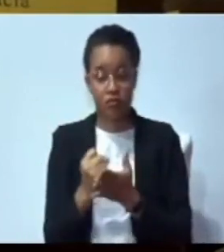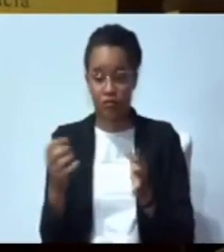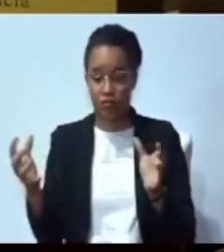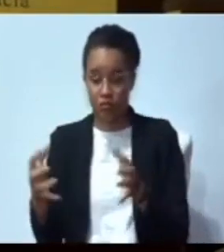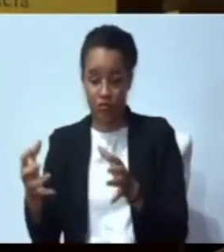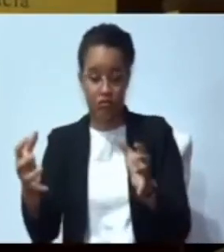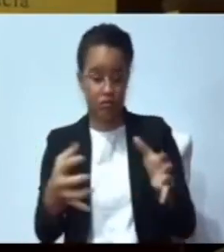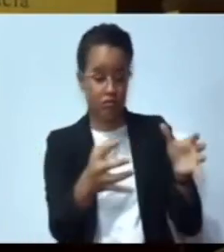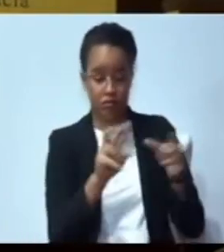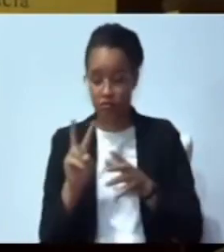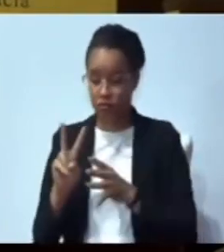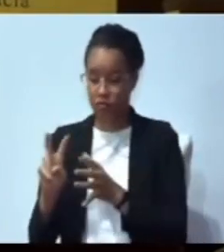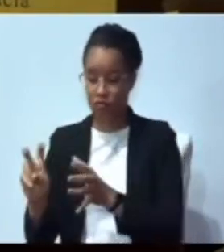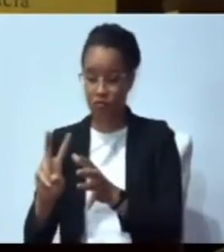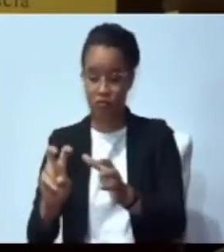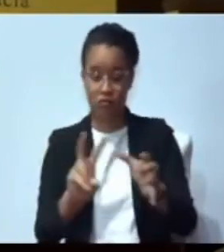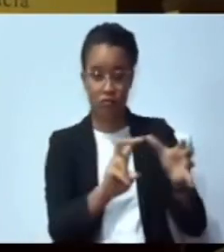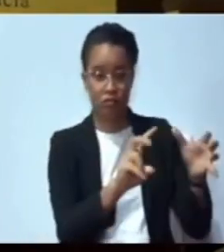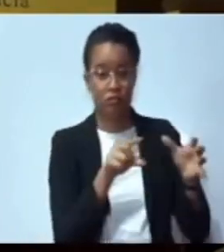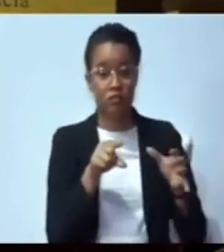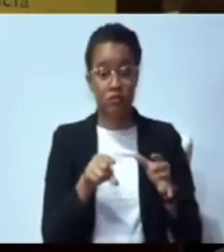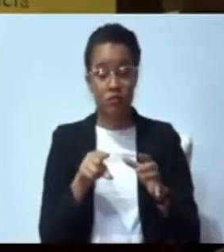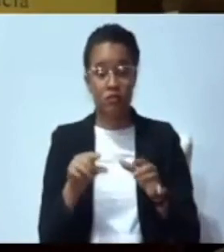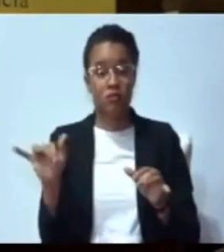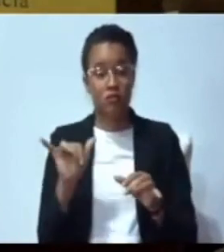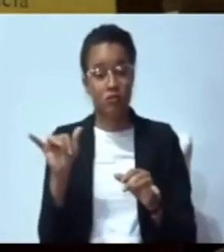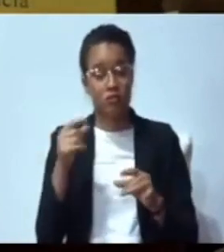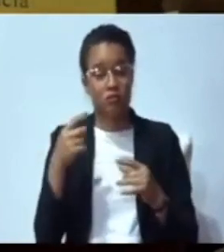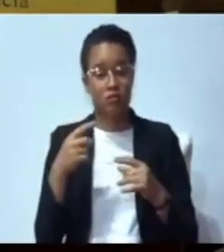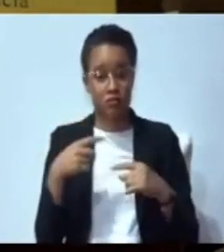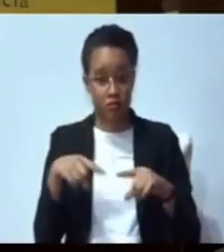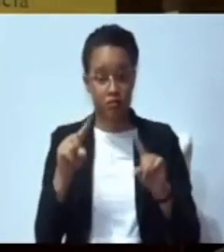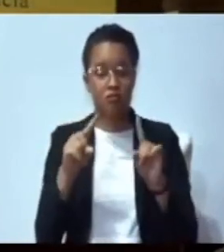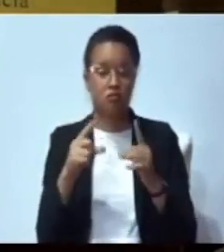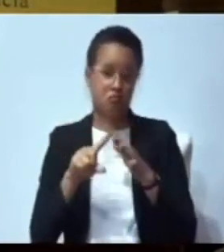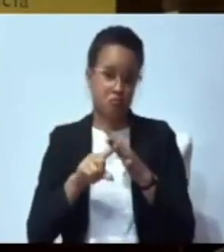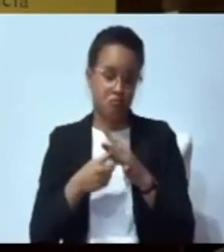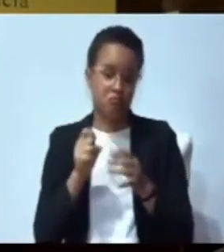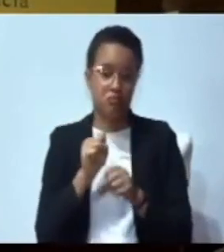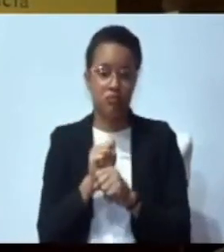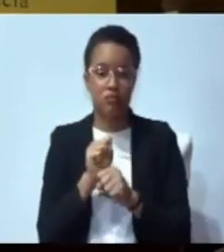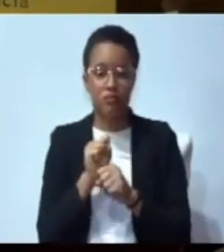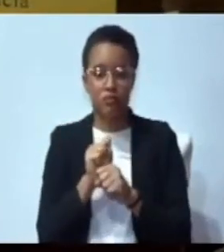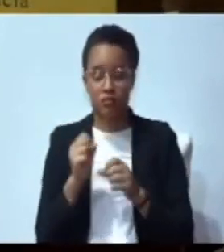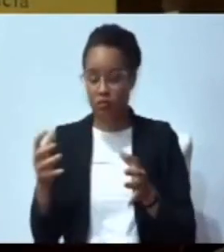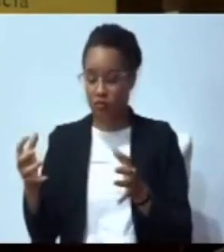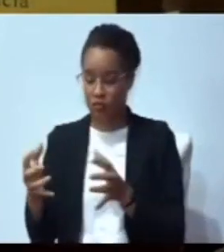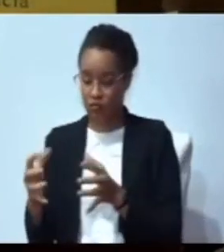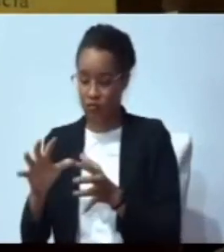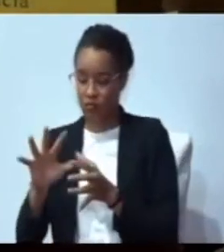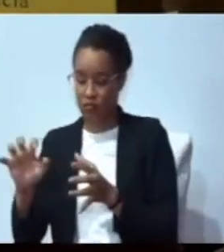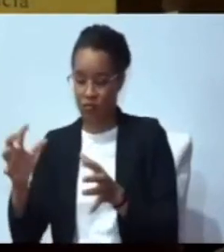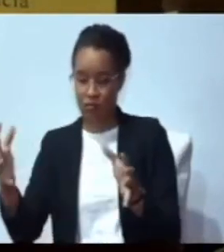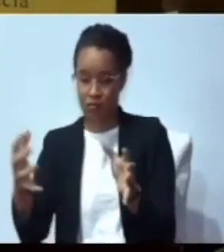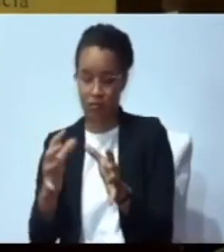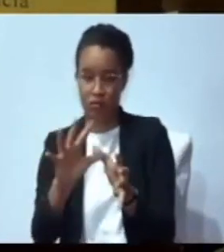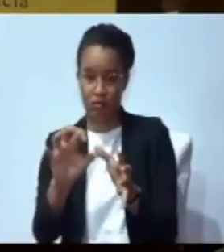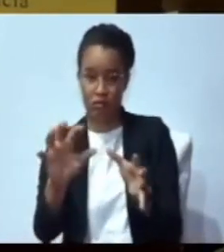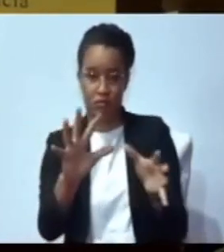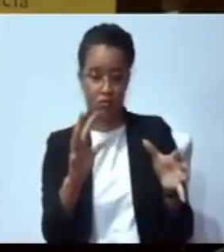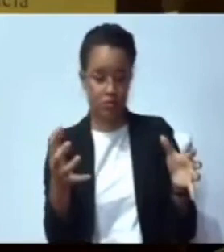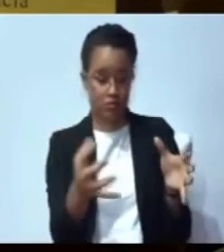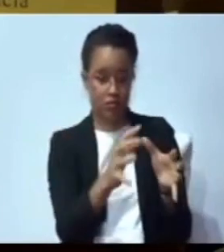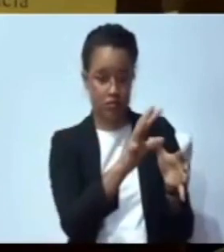y dando cumplimiento a esta resolución empezamos a trabajarlo en grupos de 500. Hasta la fecha